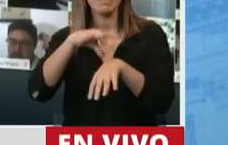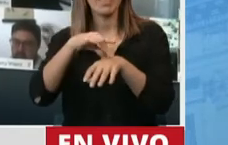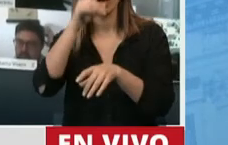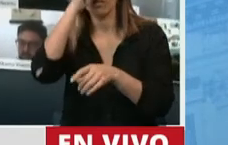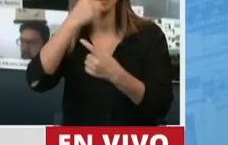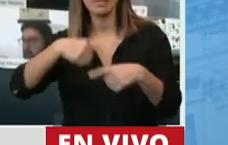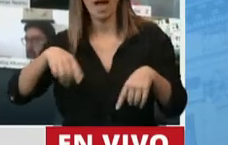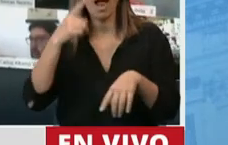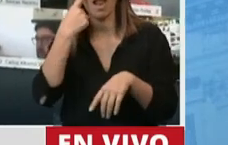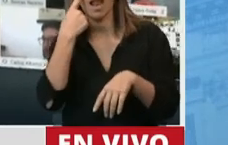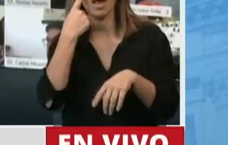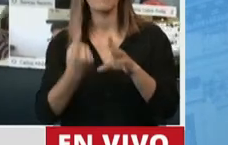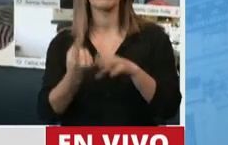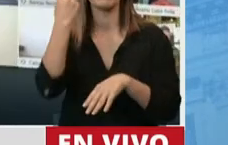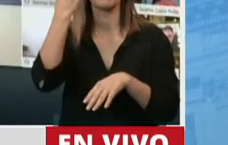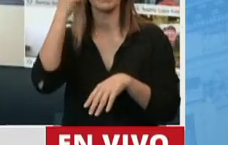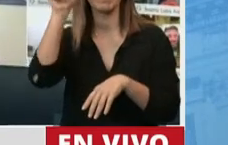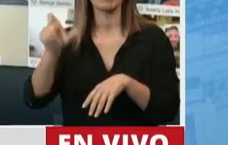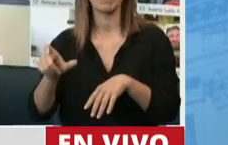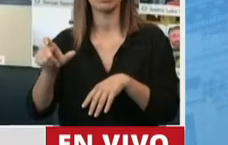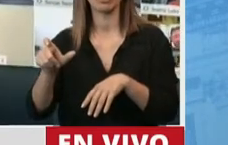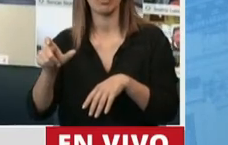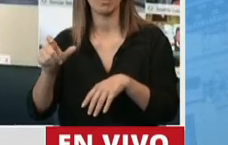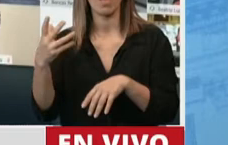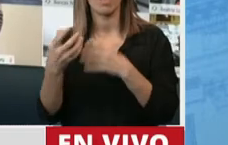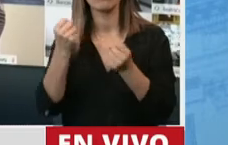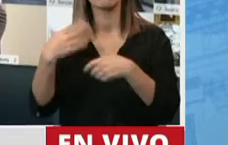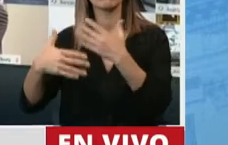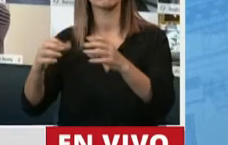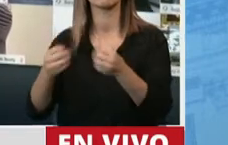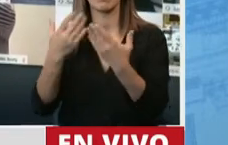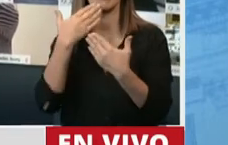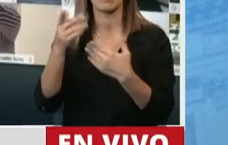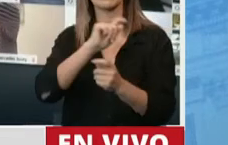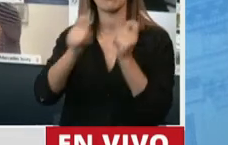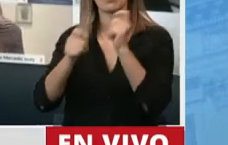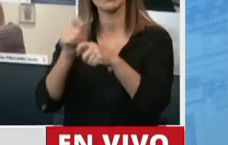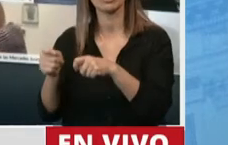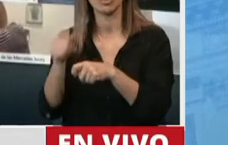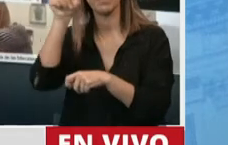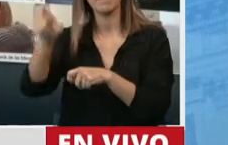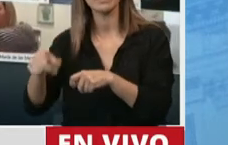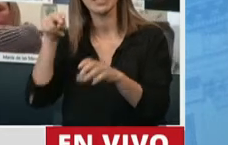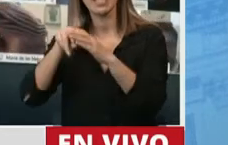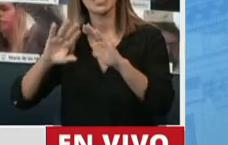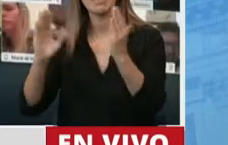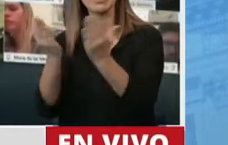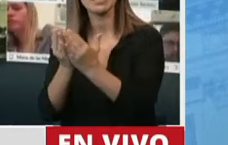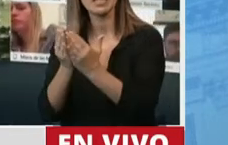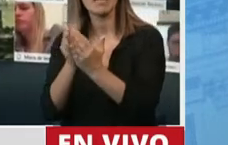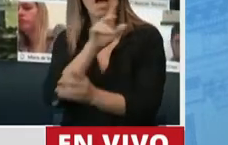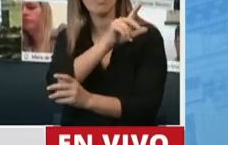tiene el primer paciente recuperado por plasma de COVID con anticuerpos, que es un ejemplo de un paciente que estuvo en terapia intensiva,